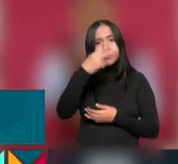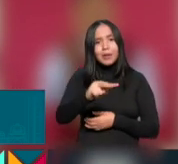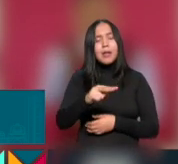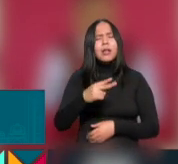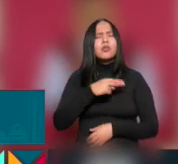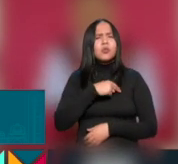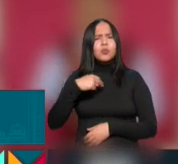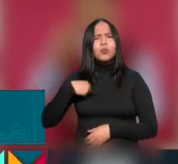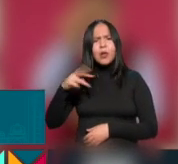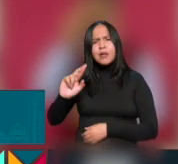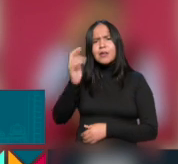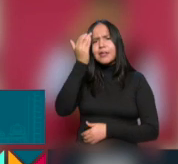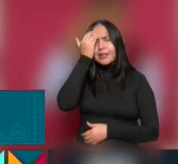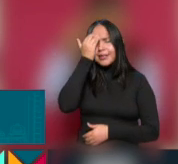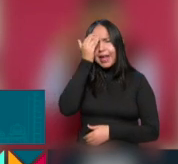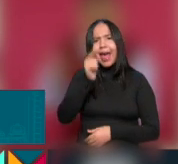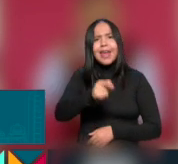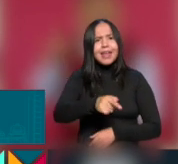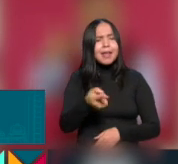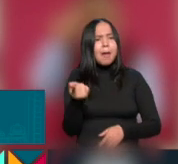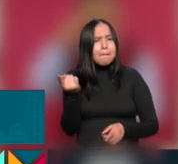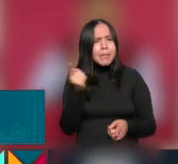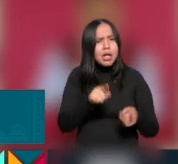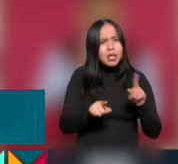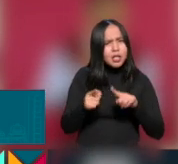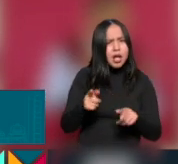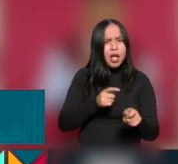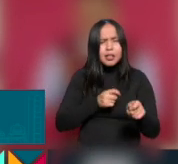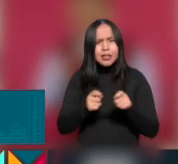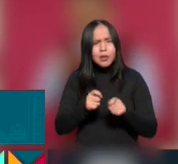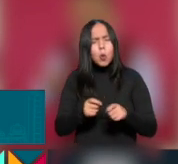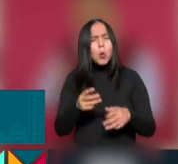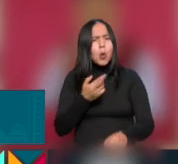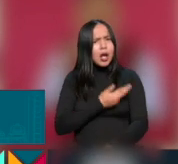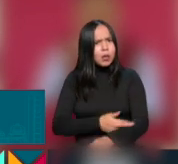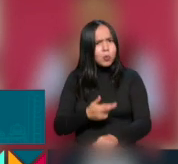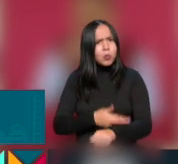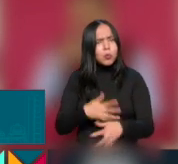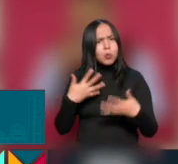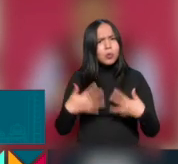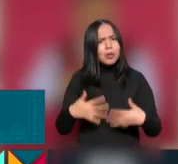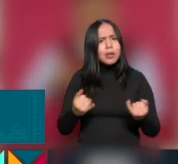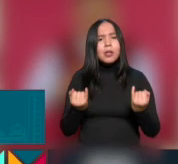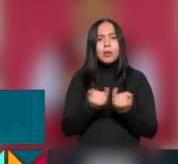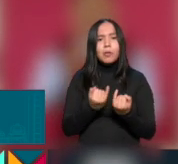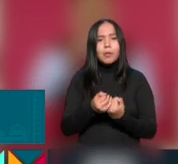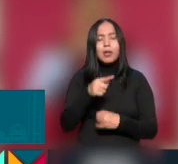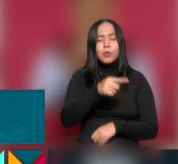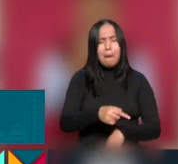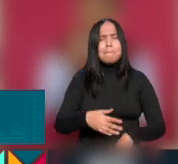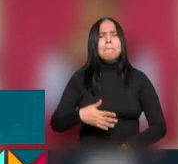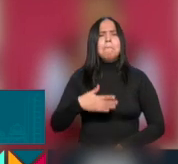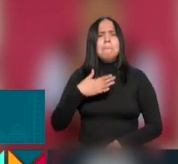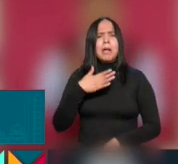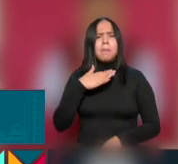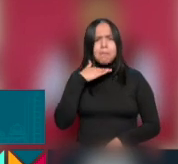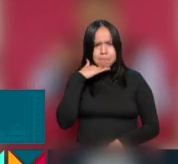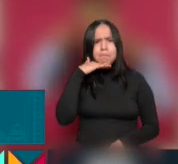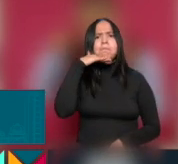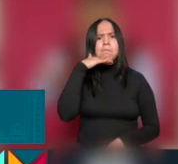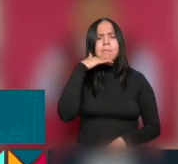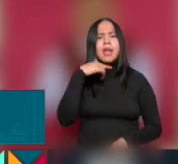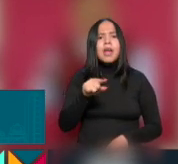reconoce su orientación estratégica y su voluntad firme para lograr estos